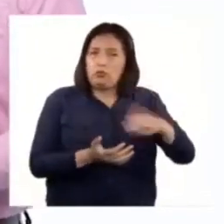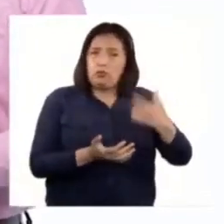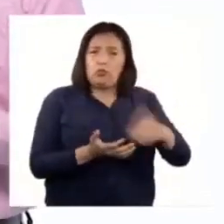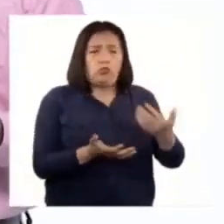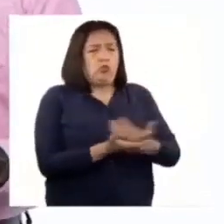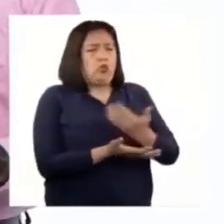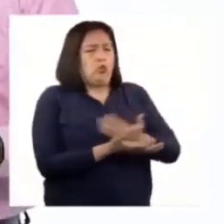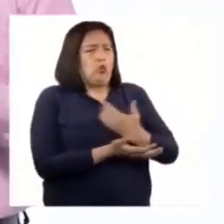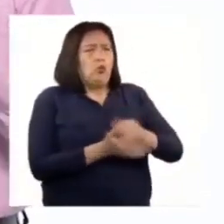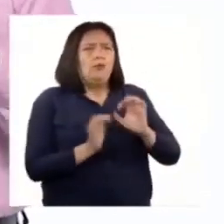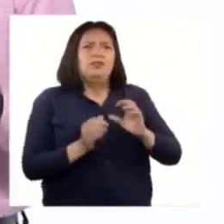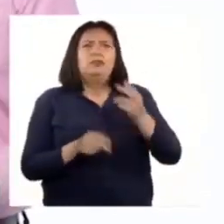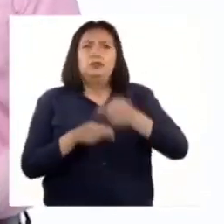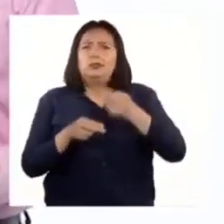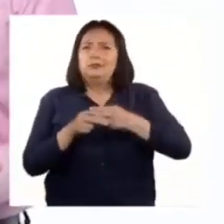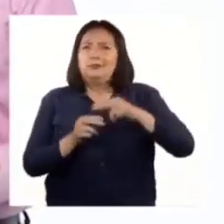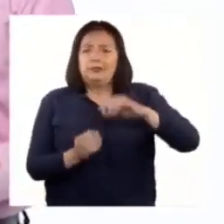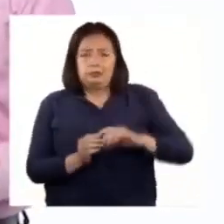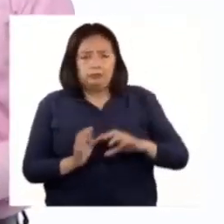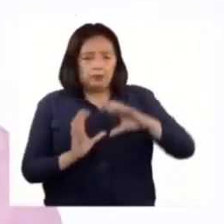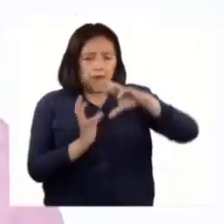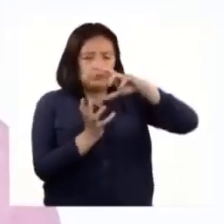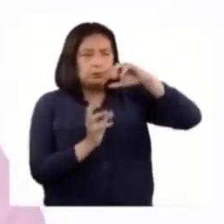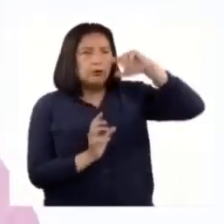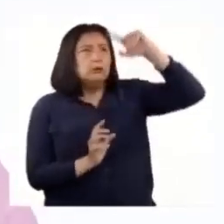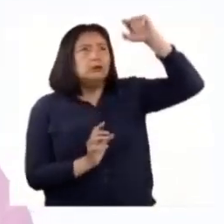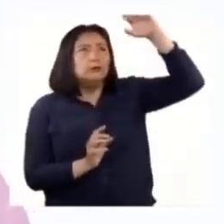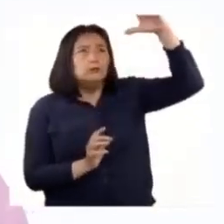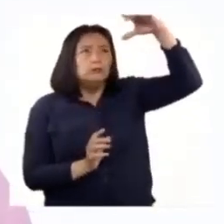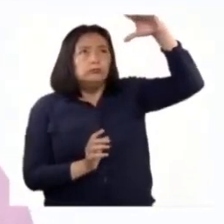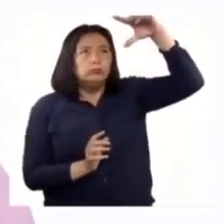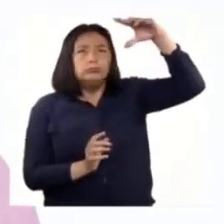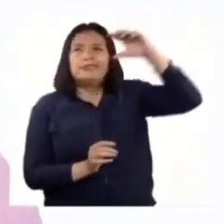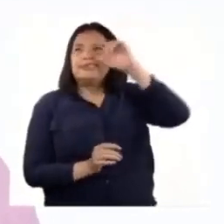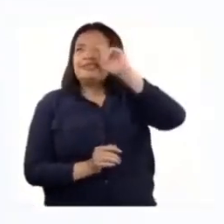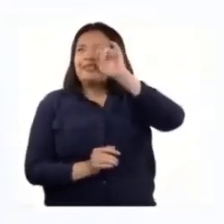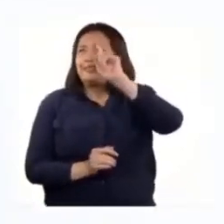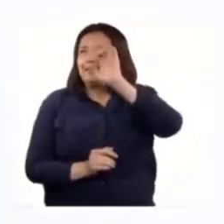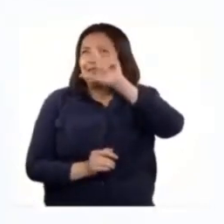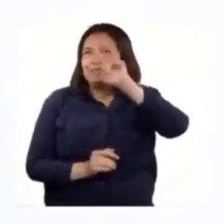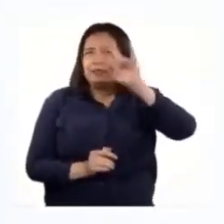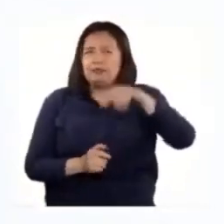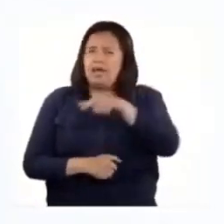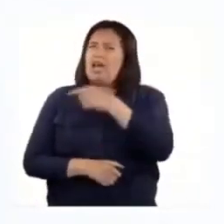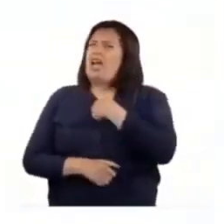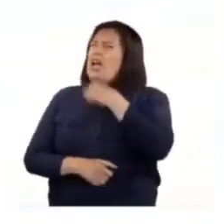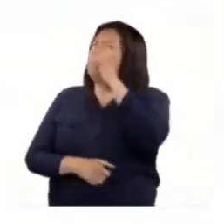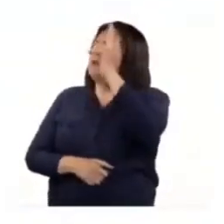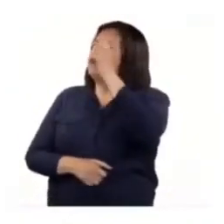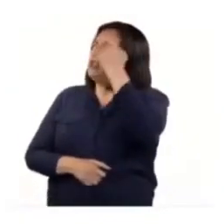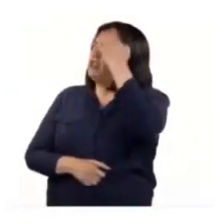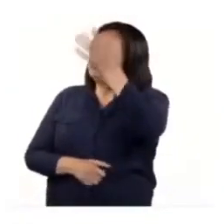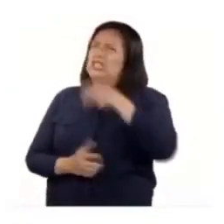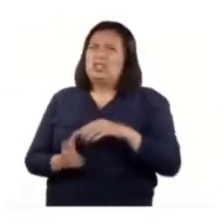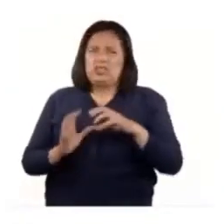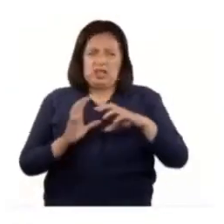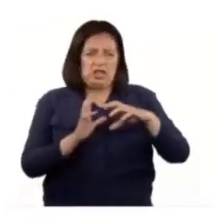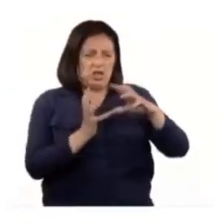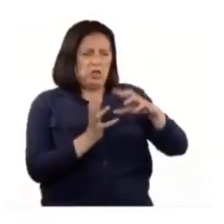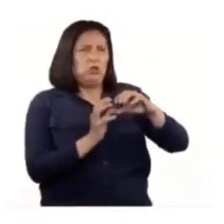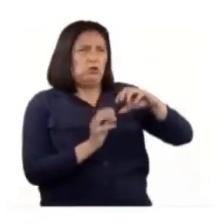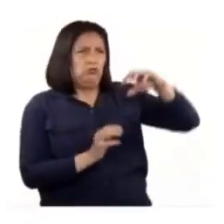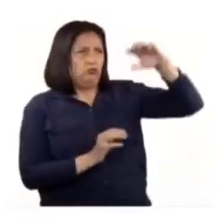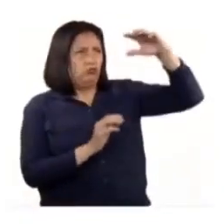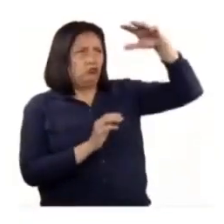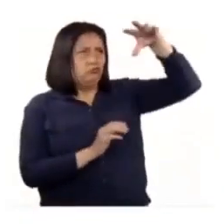sofisticada, llamada satélites. B. ¿Saben qué es un satélite? B. Profe, lo que yo sé es que los satélites son